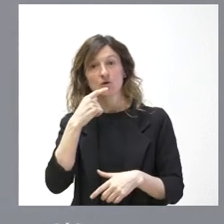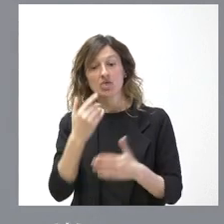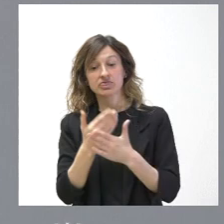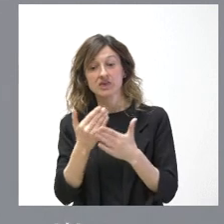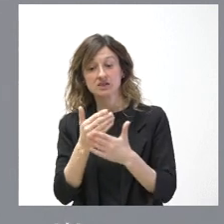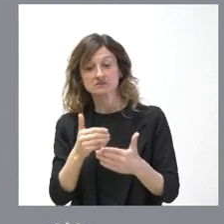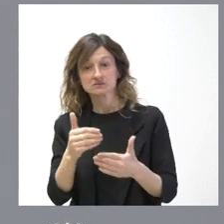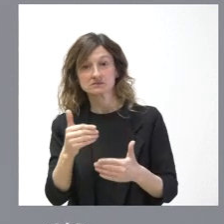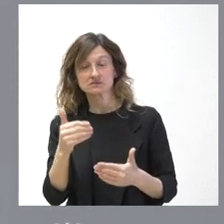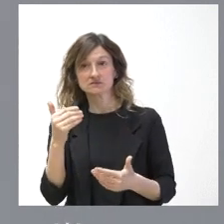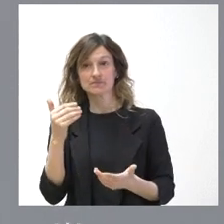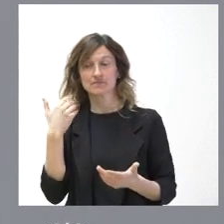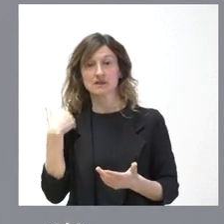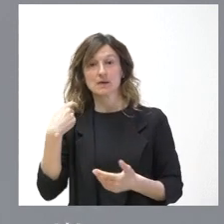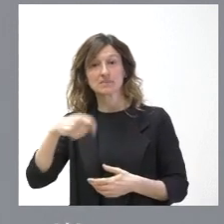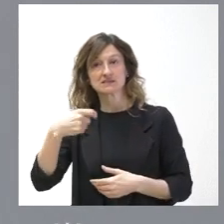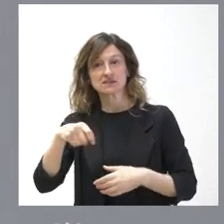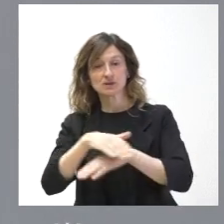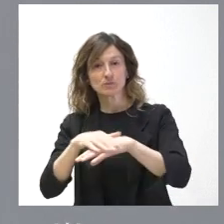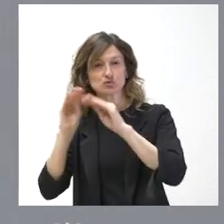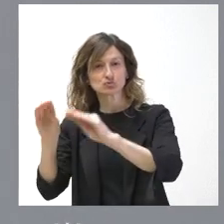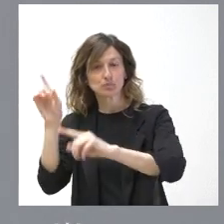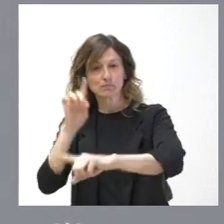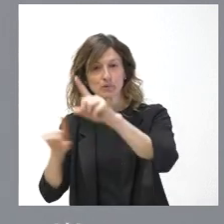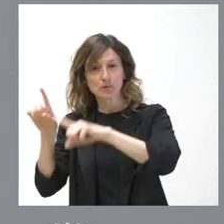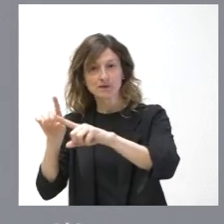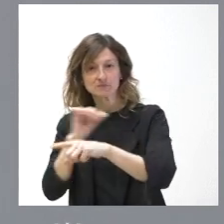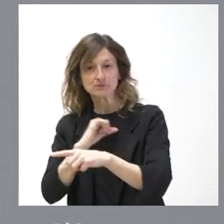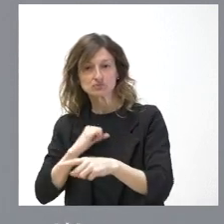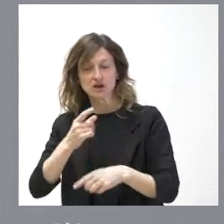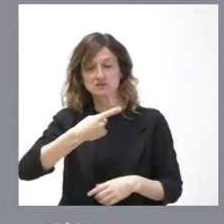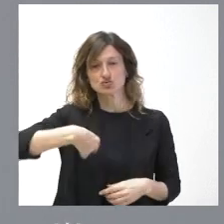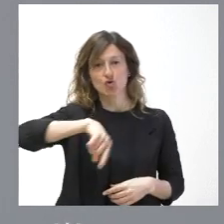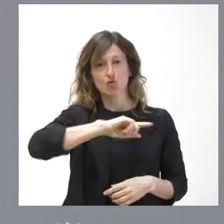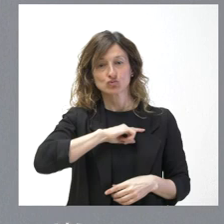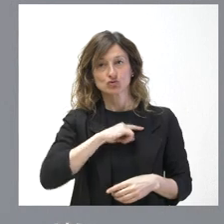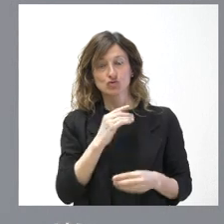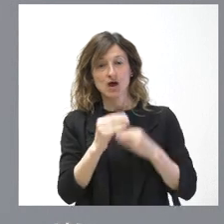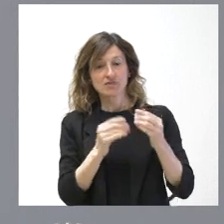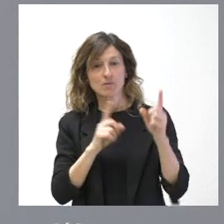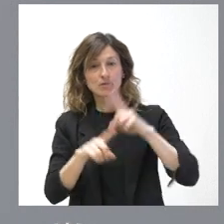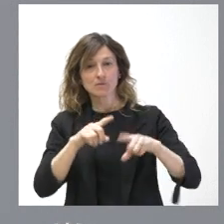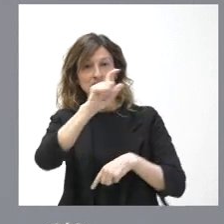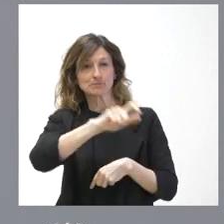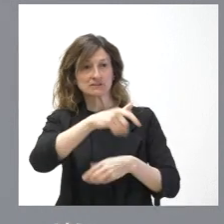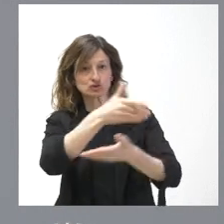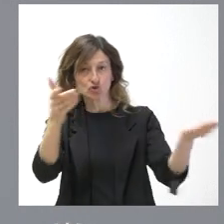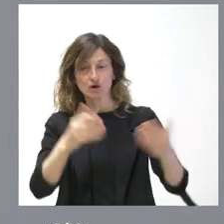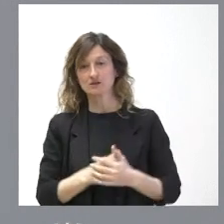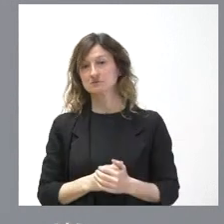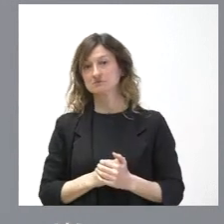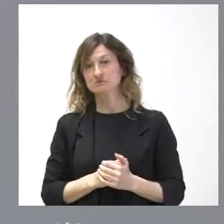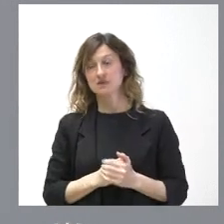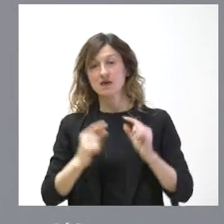en que el presidente del Gobierno estaba con sus problemas personales, nosotros estábamos con los problemas de la gente y estábamos